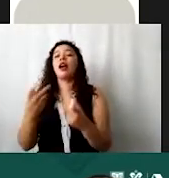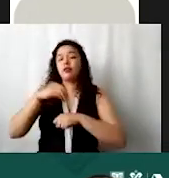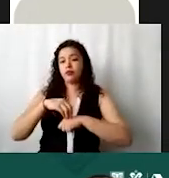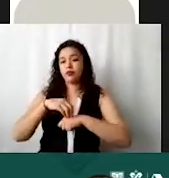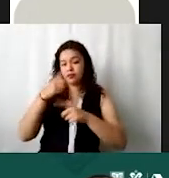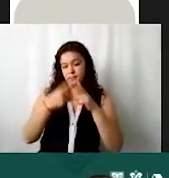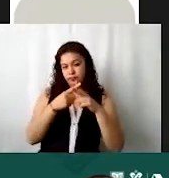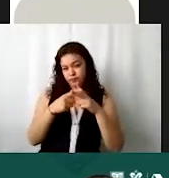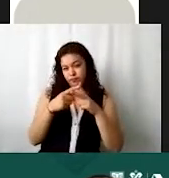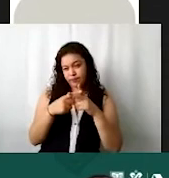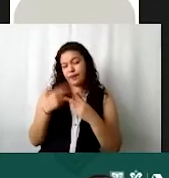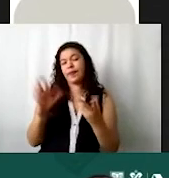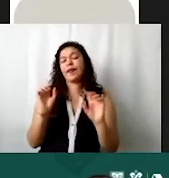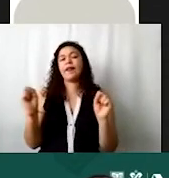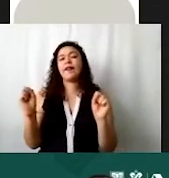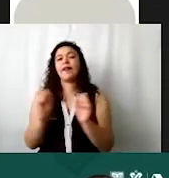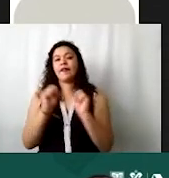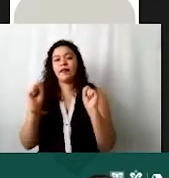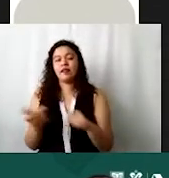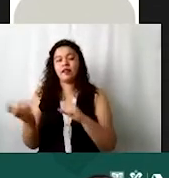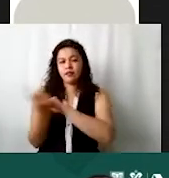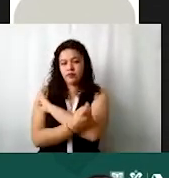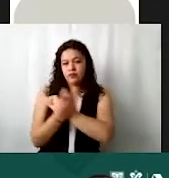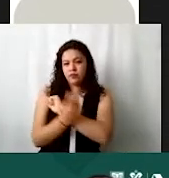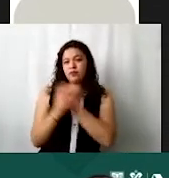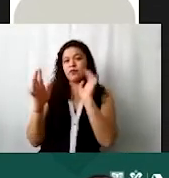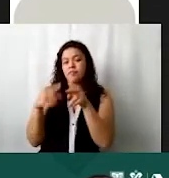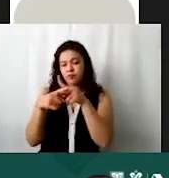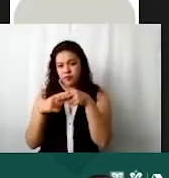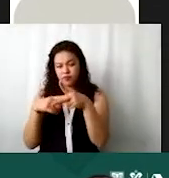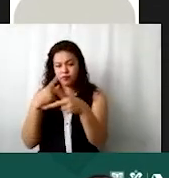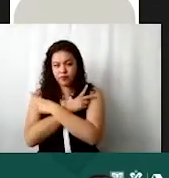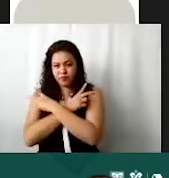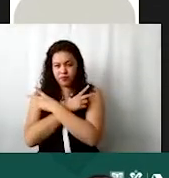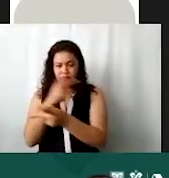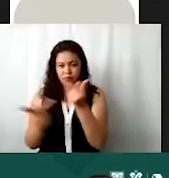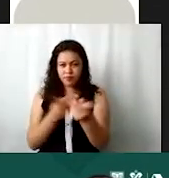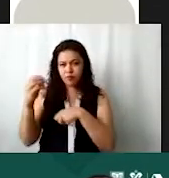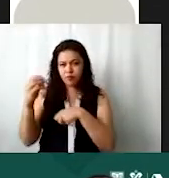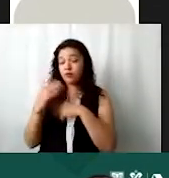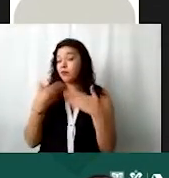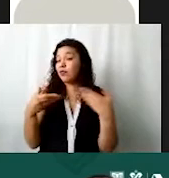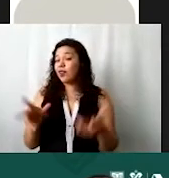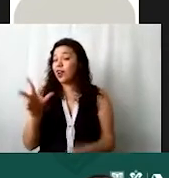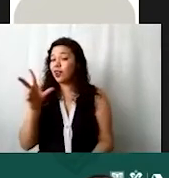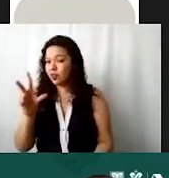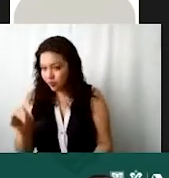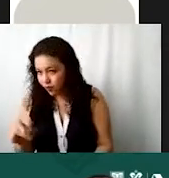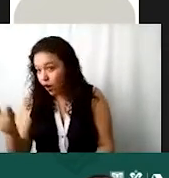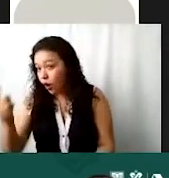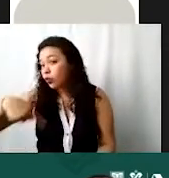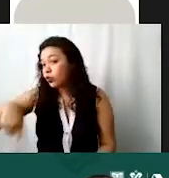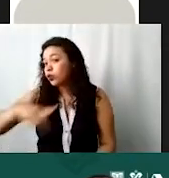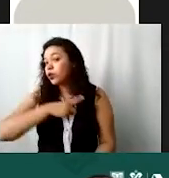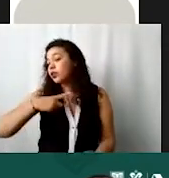el sistema en automático les hacía el cálculo de las prestaciones y las incluía ahora ya no ustedes van a